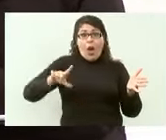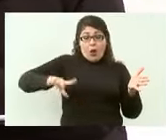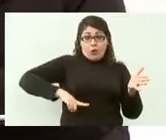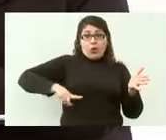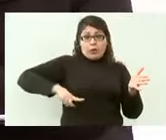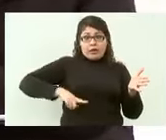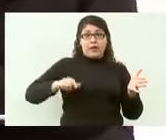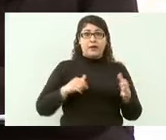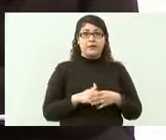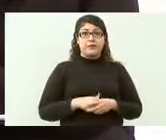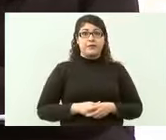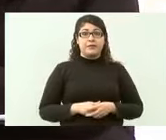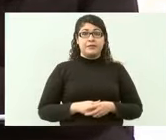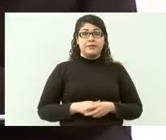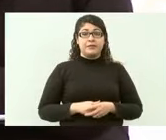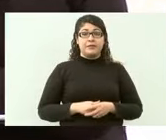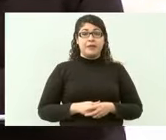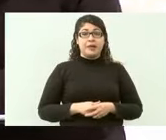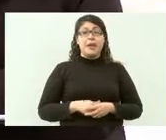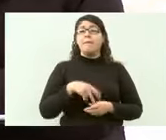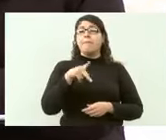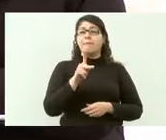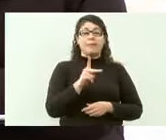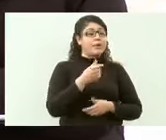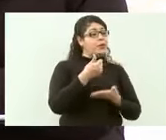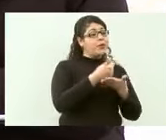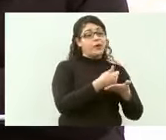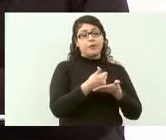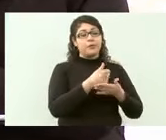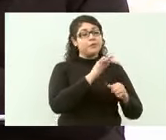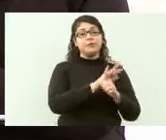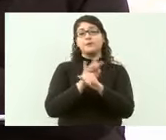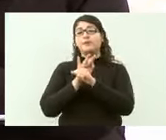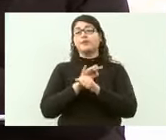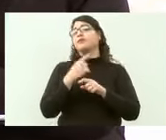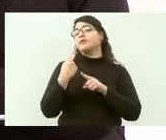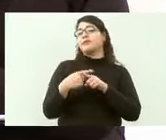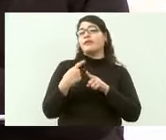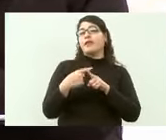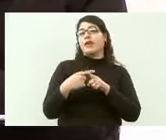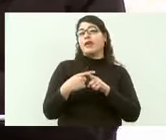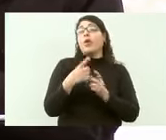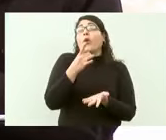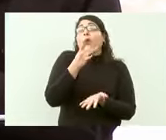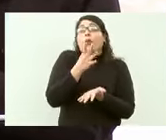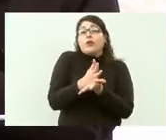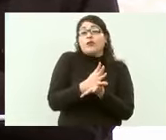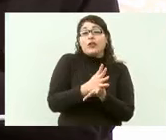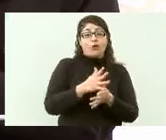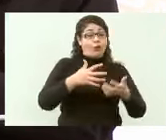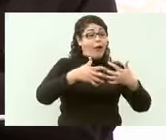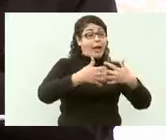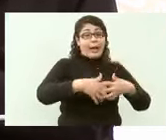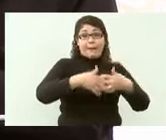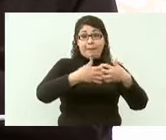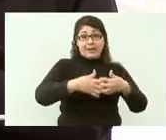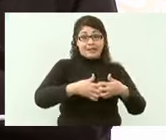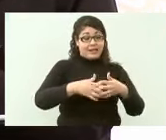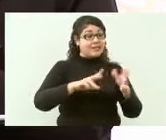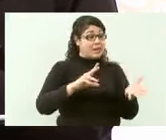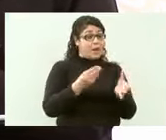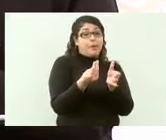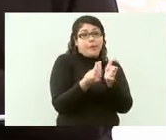particulares de empresas no para beneficio del pueblo